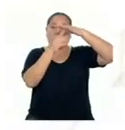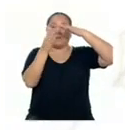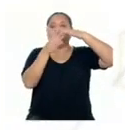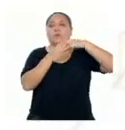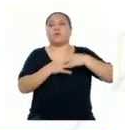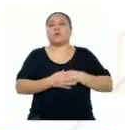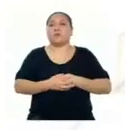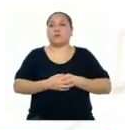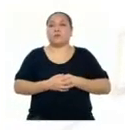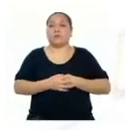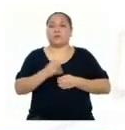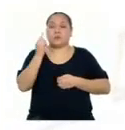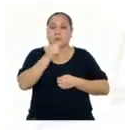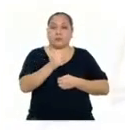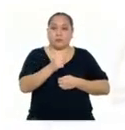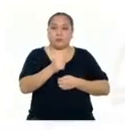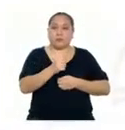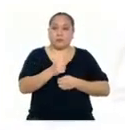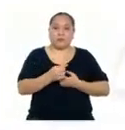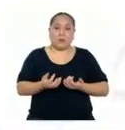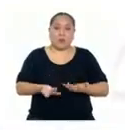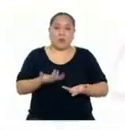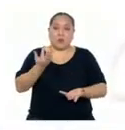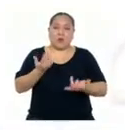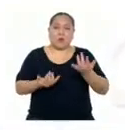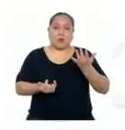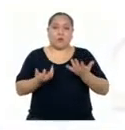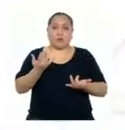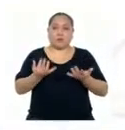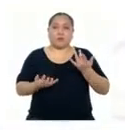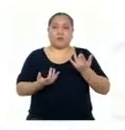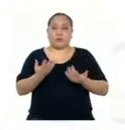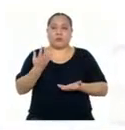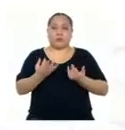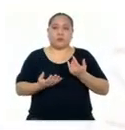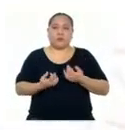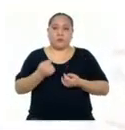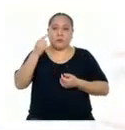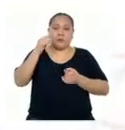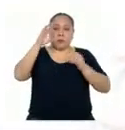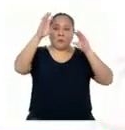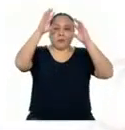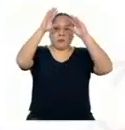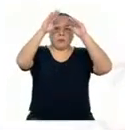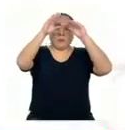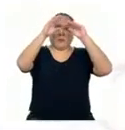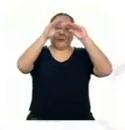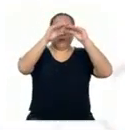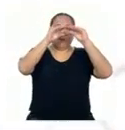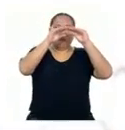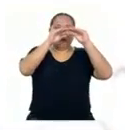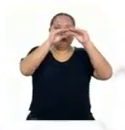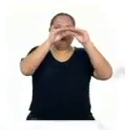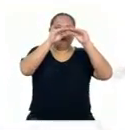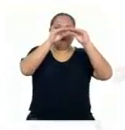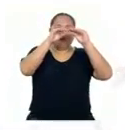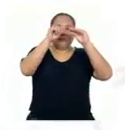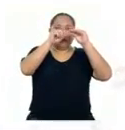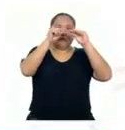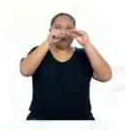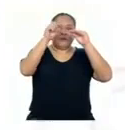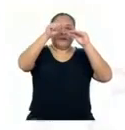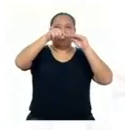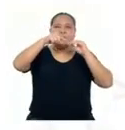Eléctricamente En el caso De que se produzca Un incendio Disminuirá El número De partículas Ionizadas Lo que activará El